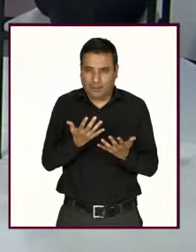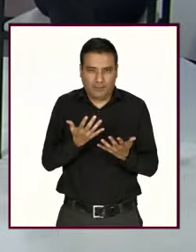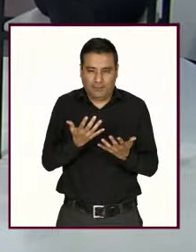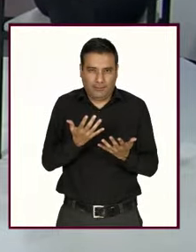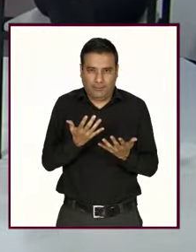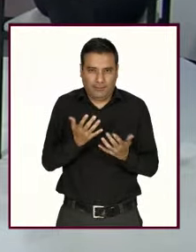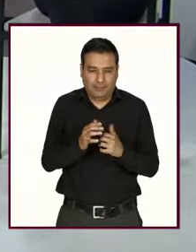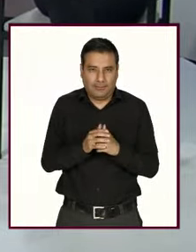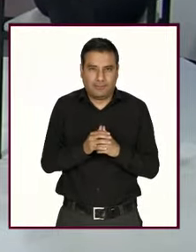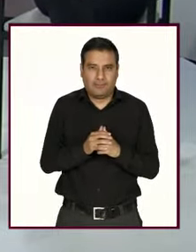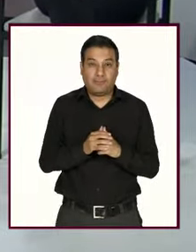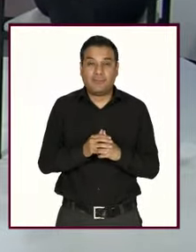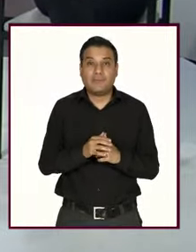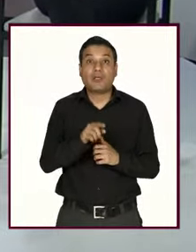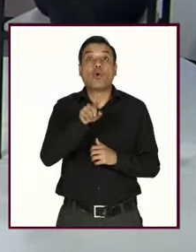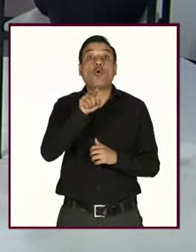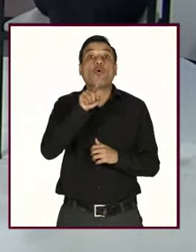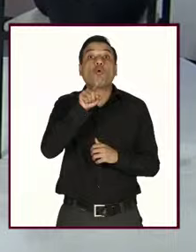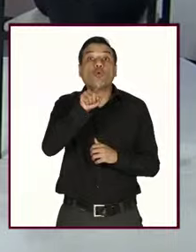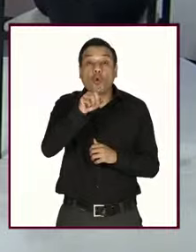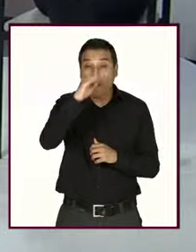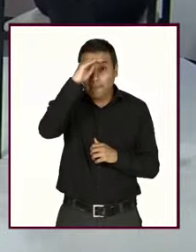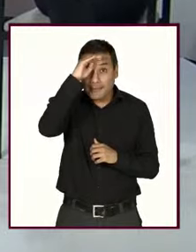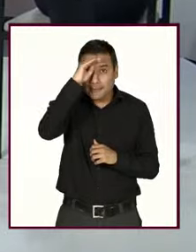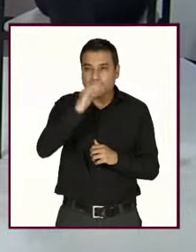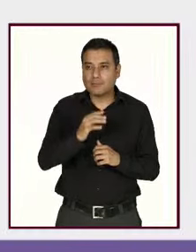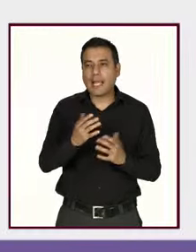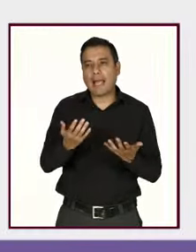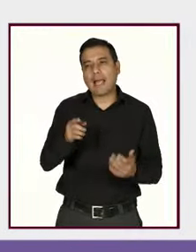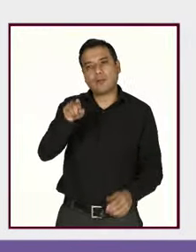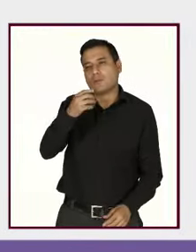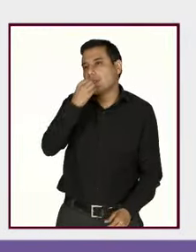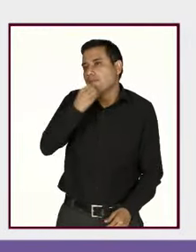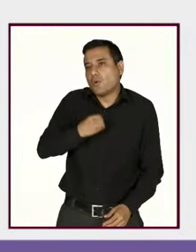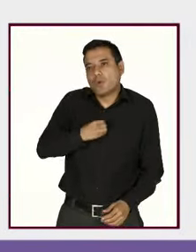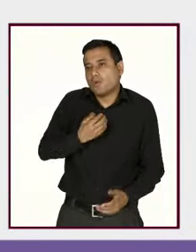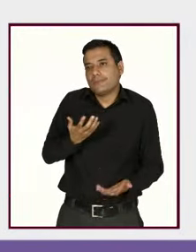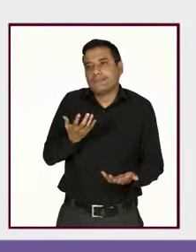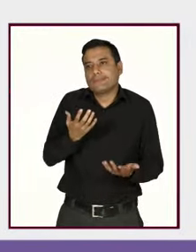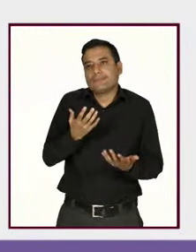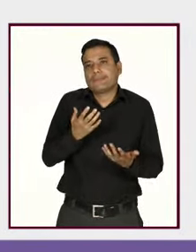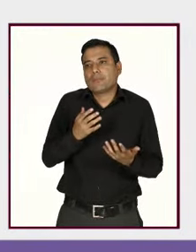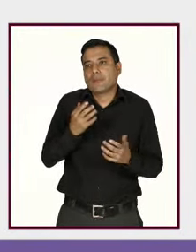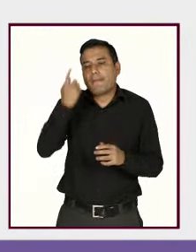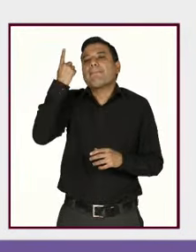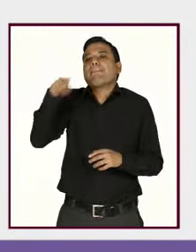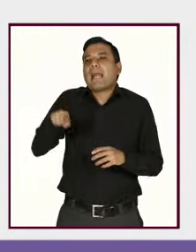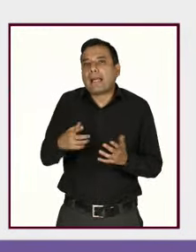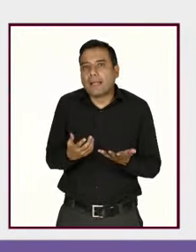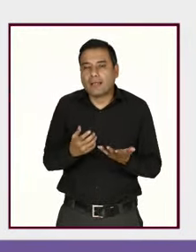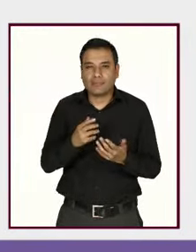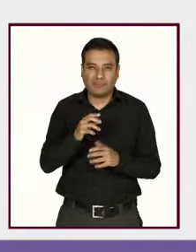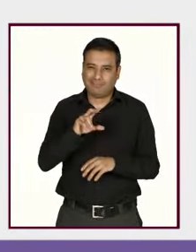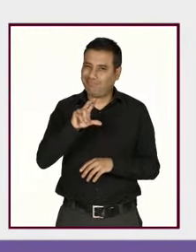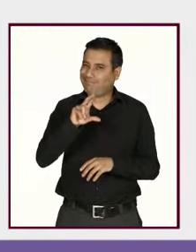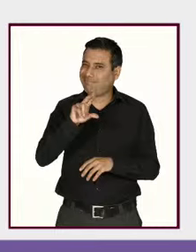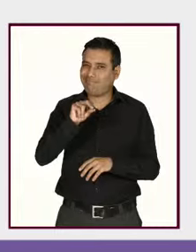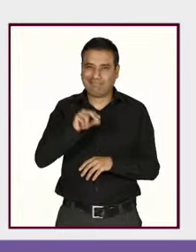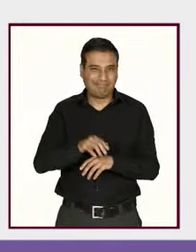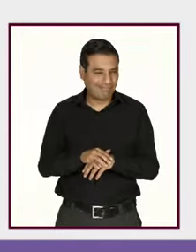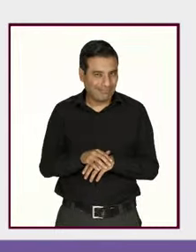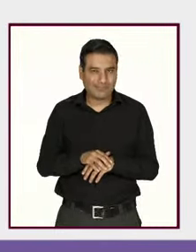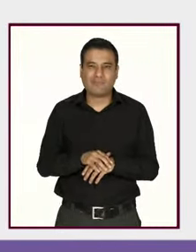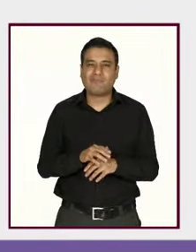no normalizar ni minimizar los hechos de violencia ni el uso este indiscriminado